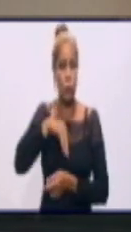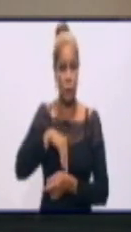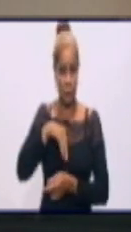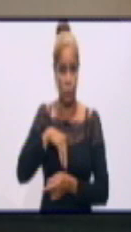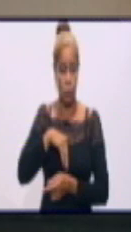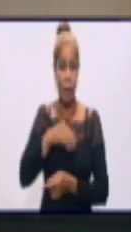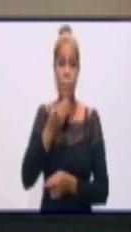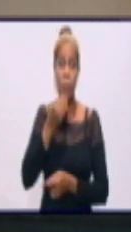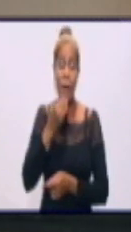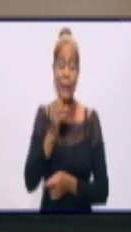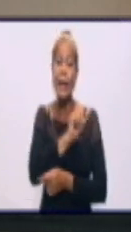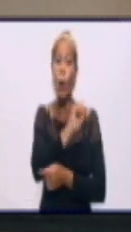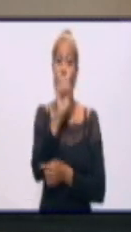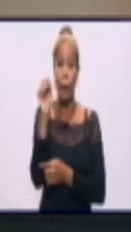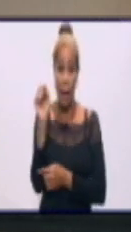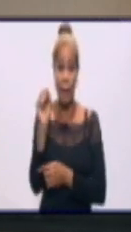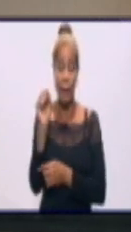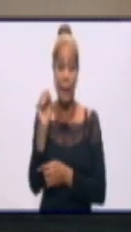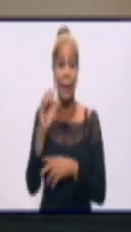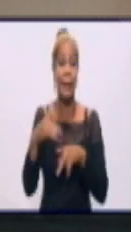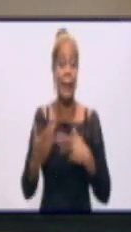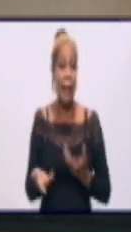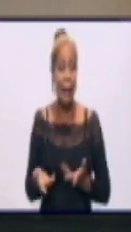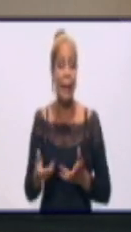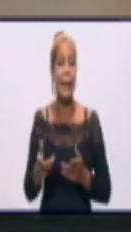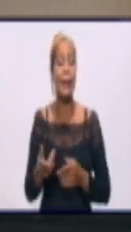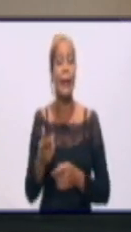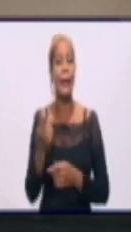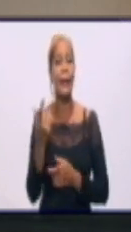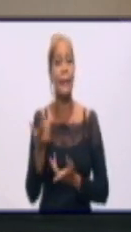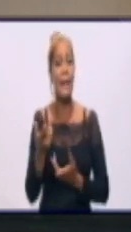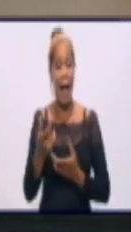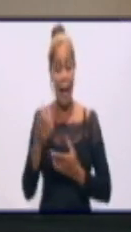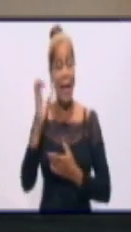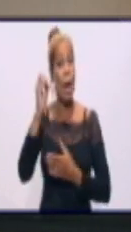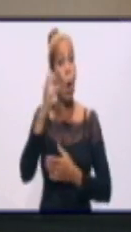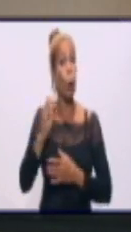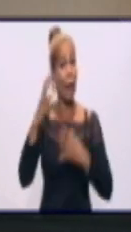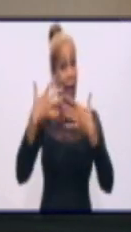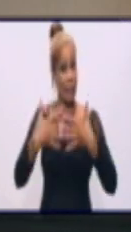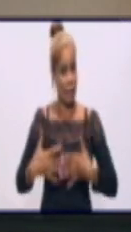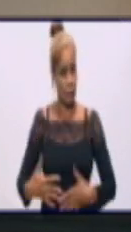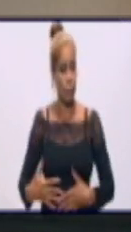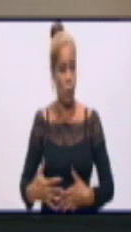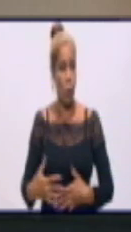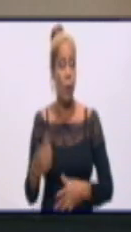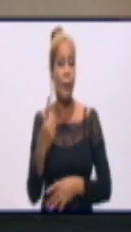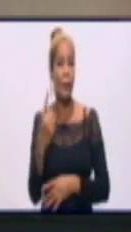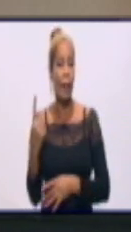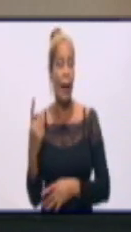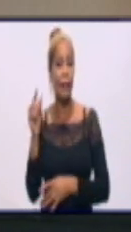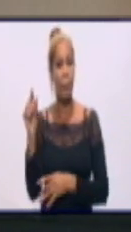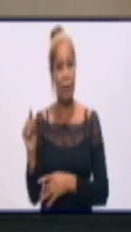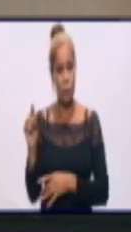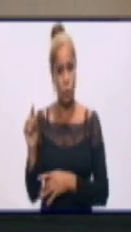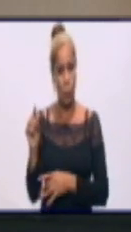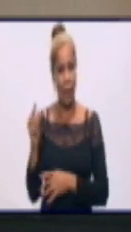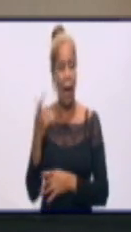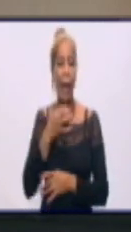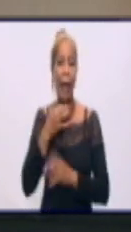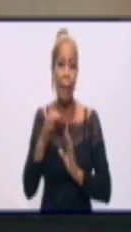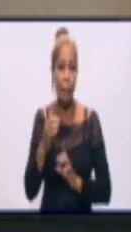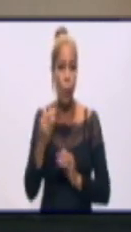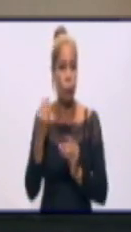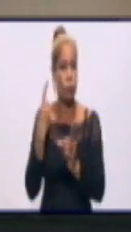lograr una inmunidad individual de cada organismo, que va a hacer que la persona que se ponga en contacto con el virus no llegue a la